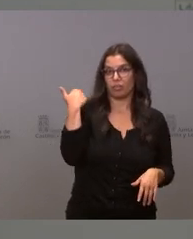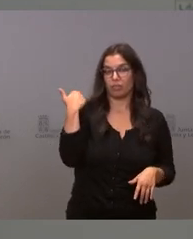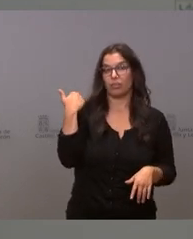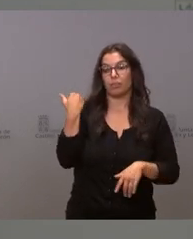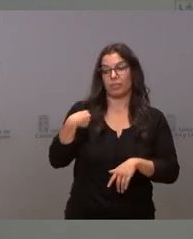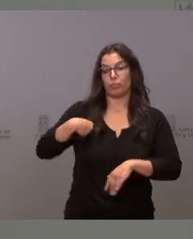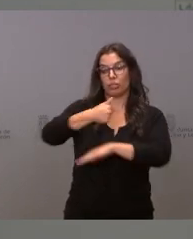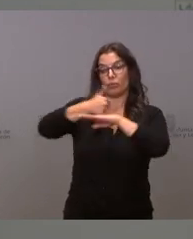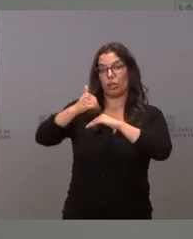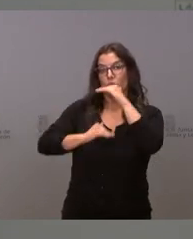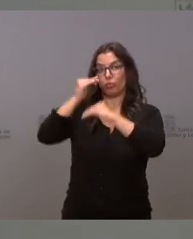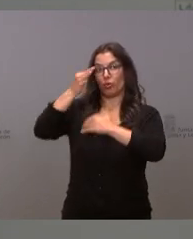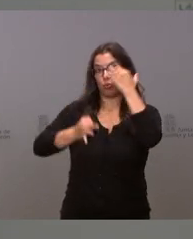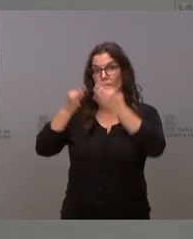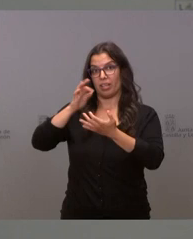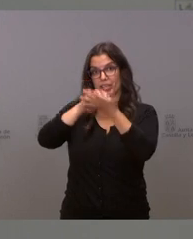Justicia de Castilla y León